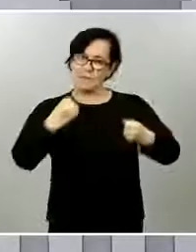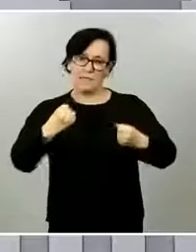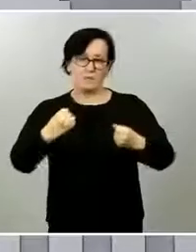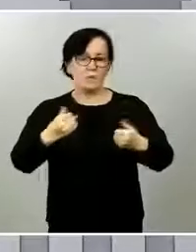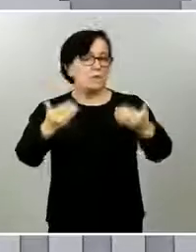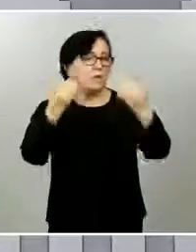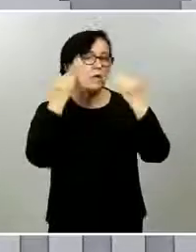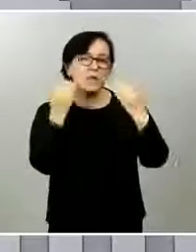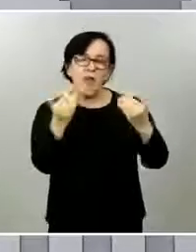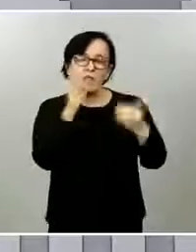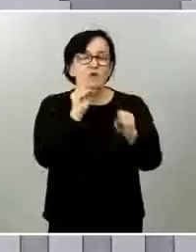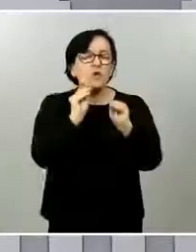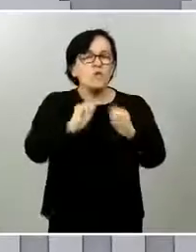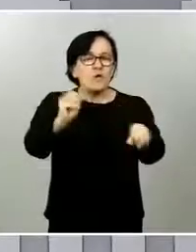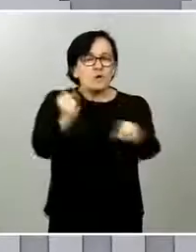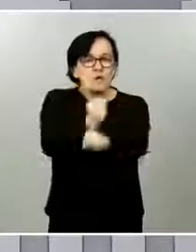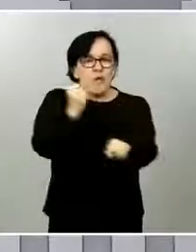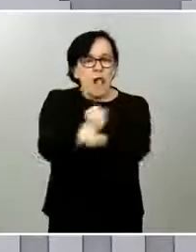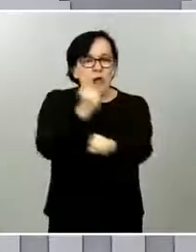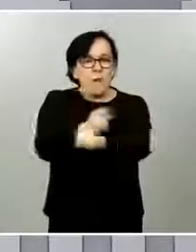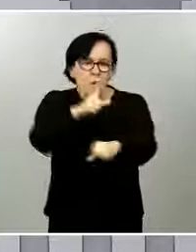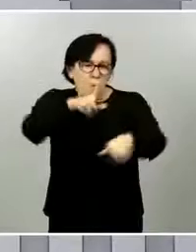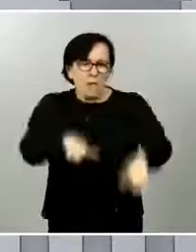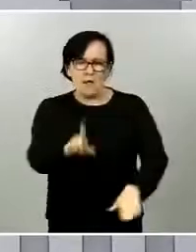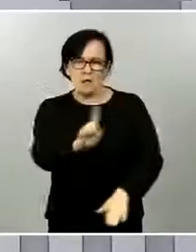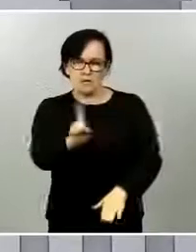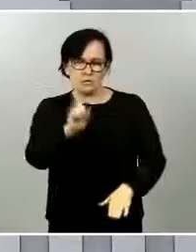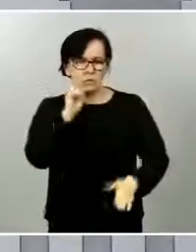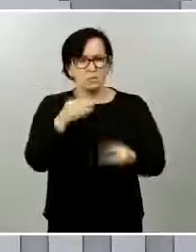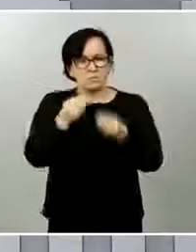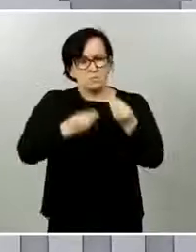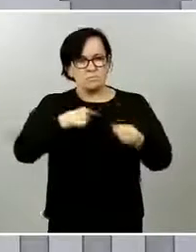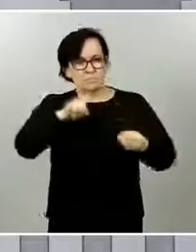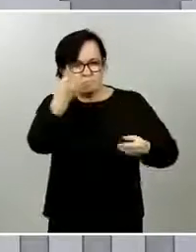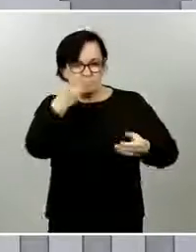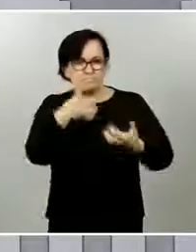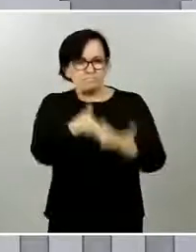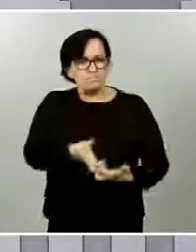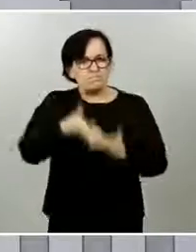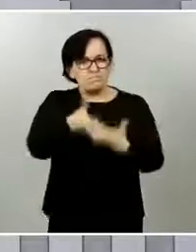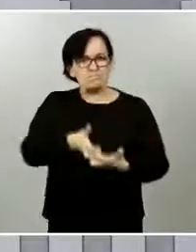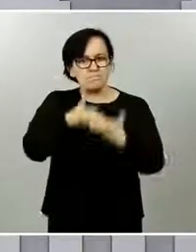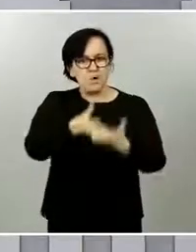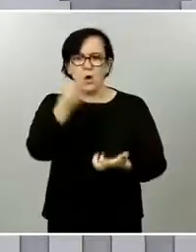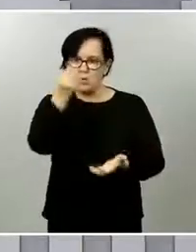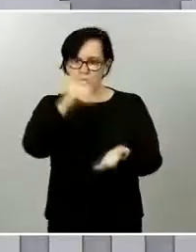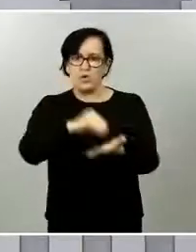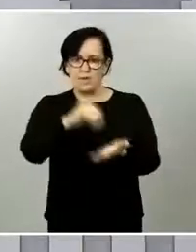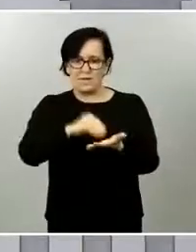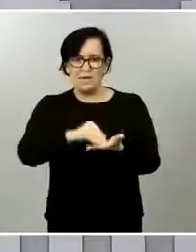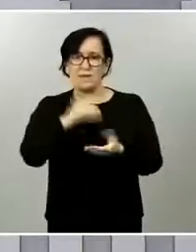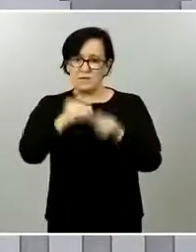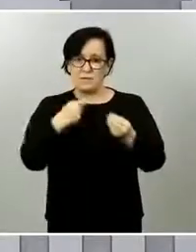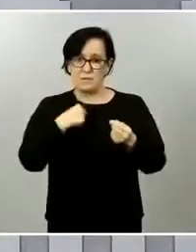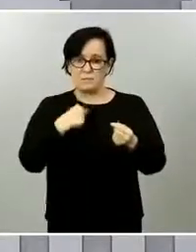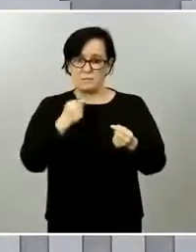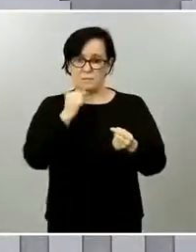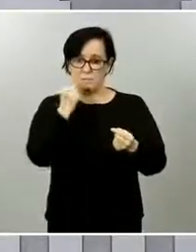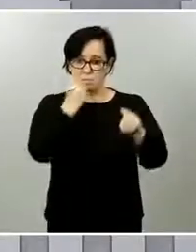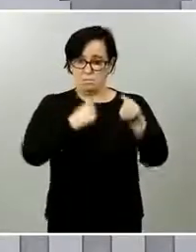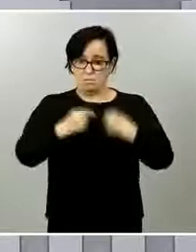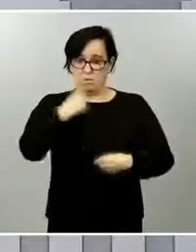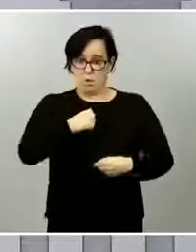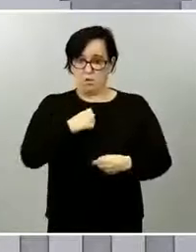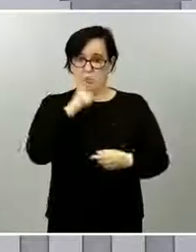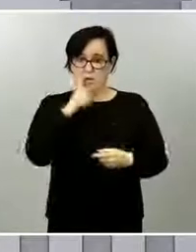hoy queremos agradecer en especial a dos grupos de personas. En primer lugar, a los profesionales sanitarios. Gracias porque vuestro